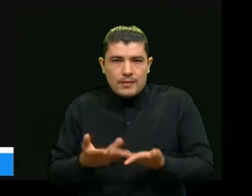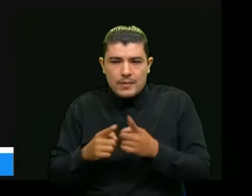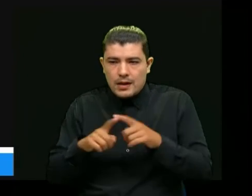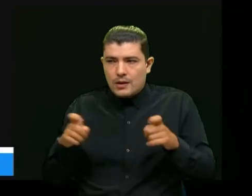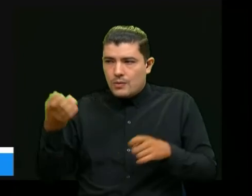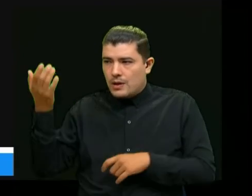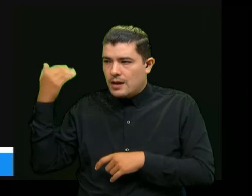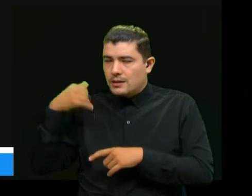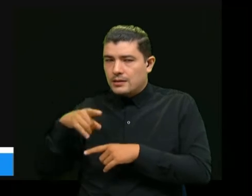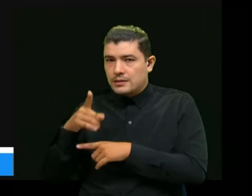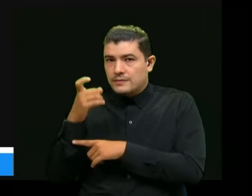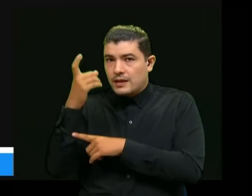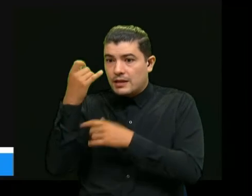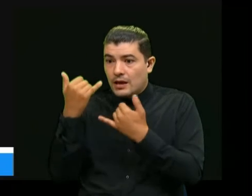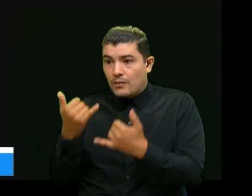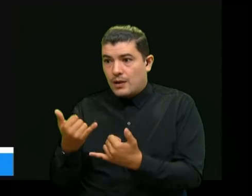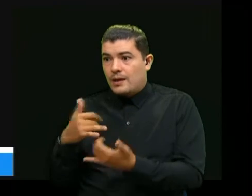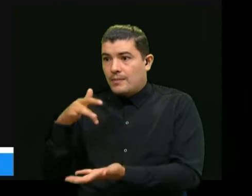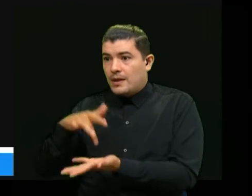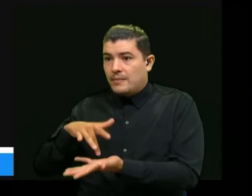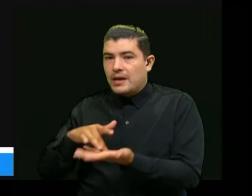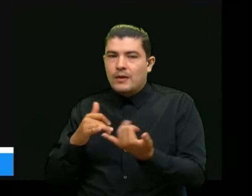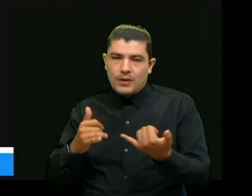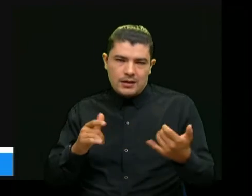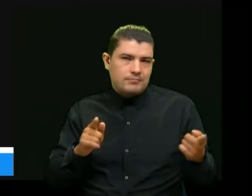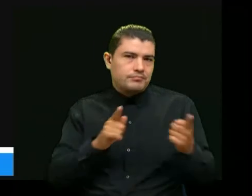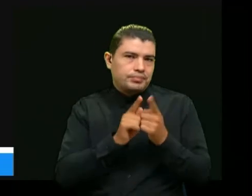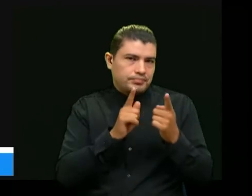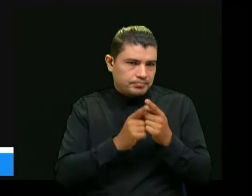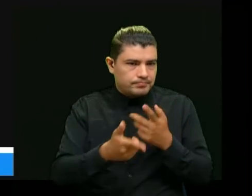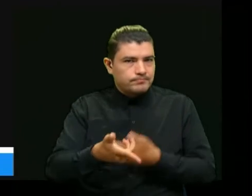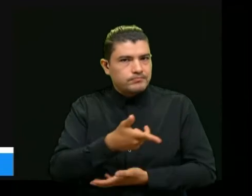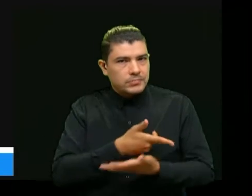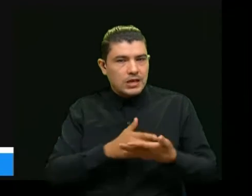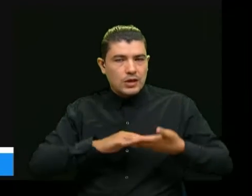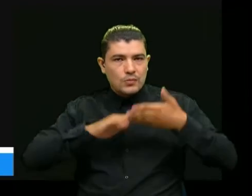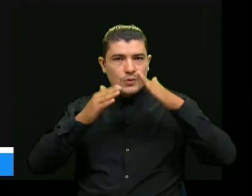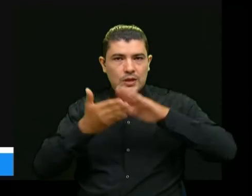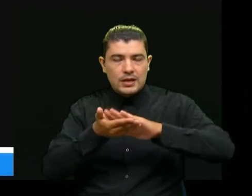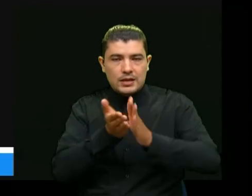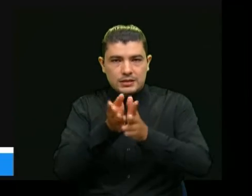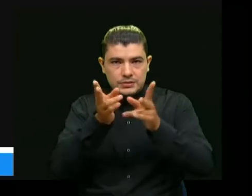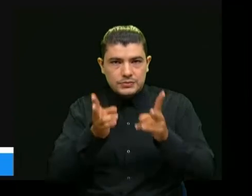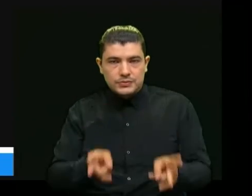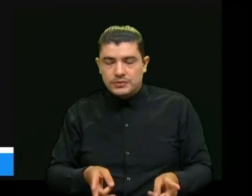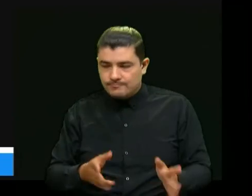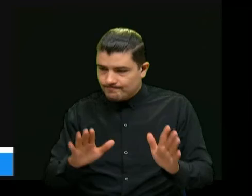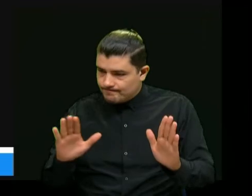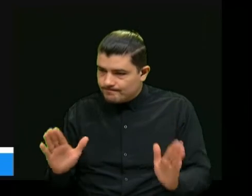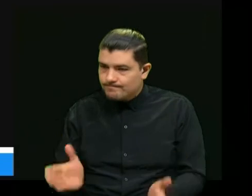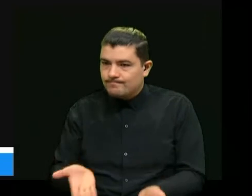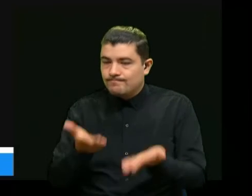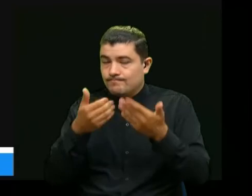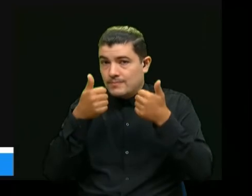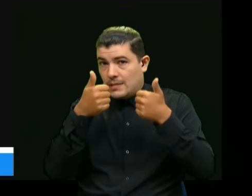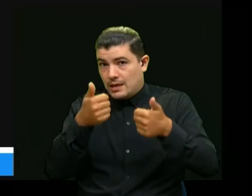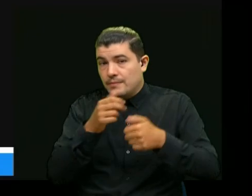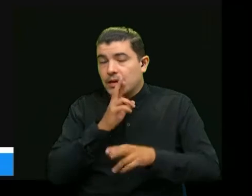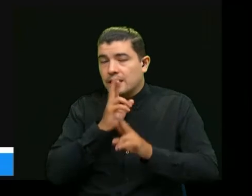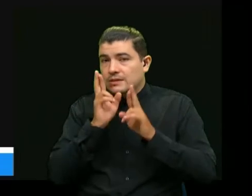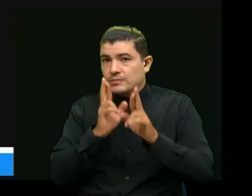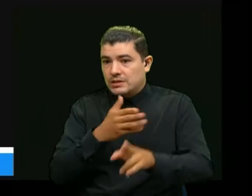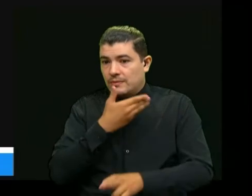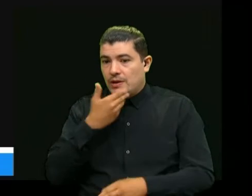en el trabajo remoto en el reencuentro con los amigos con la comunidad universitaria de cada institución y que tengan el mejor